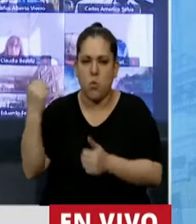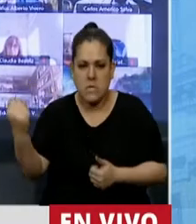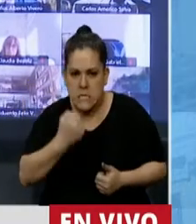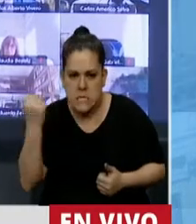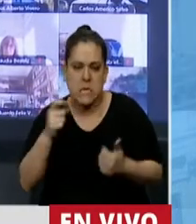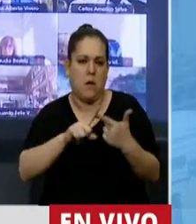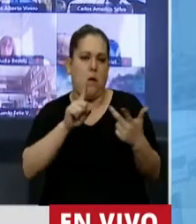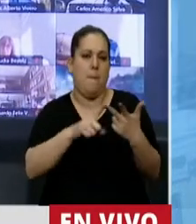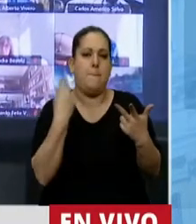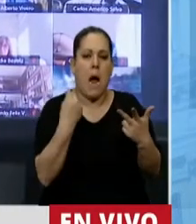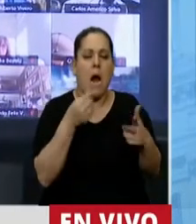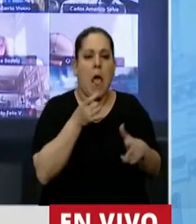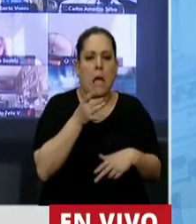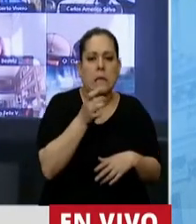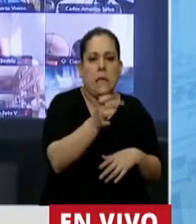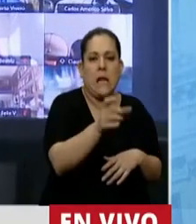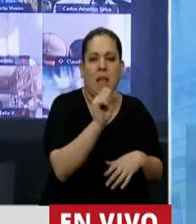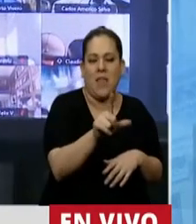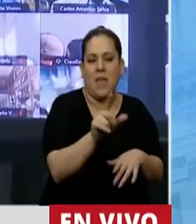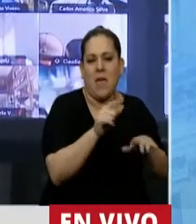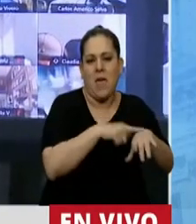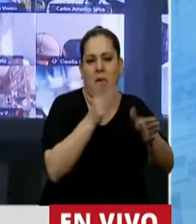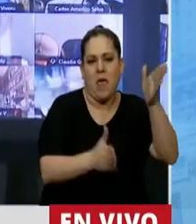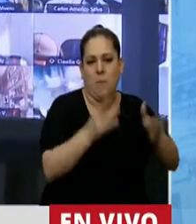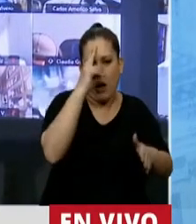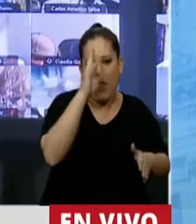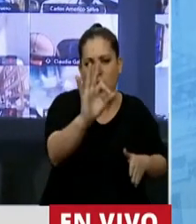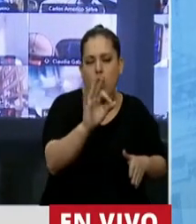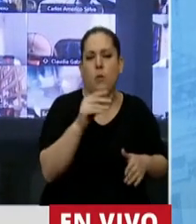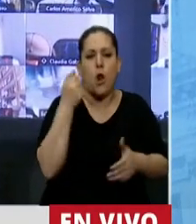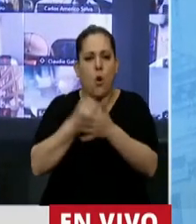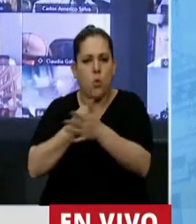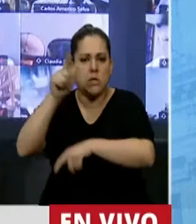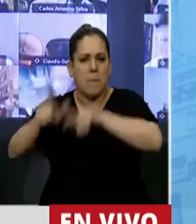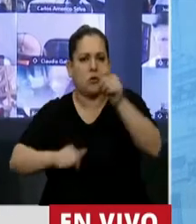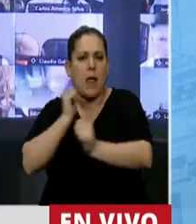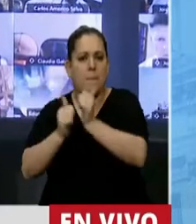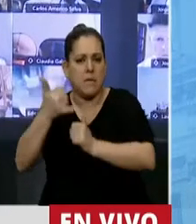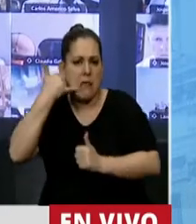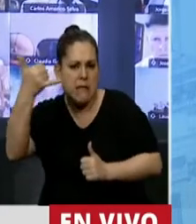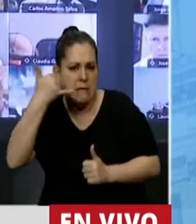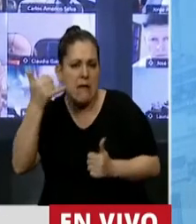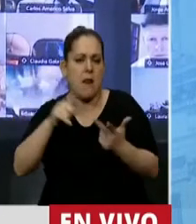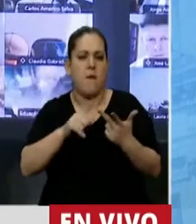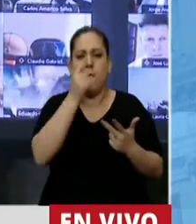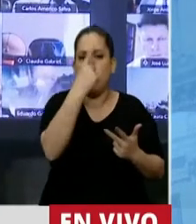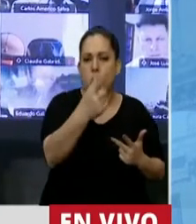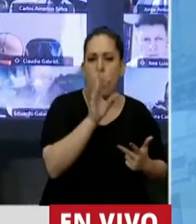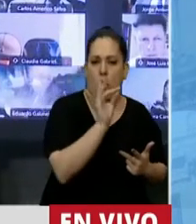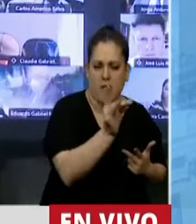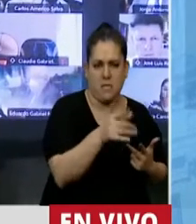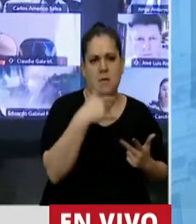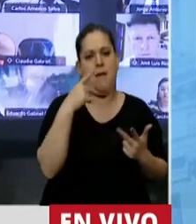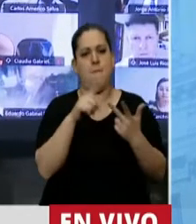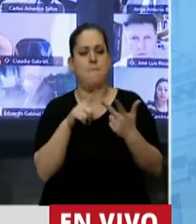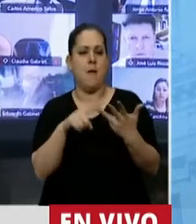qué no cerraran los trenes en los 90 y la lucha de los telefónicos, por qué hubo un 21 de diciembre, por qué